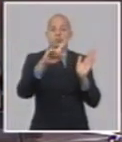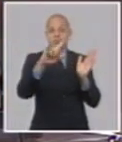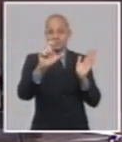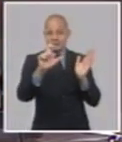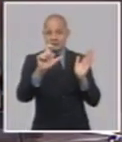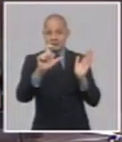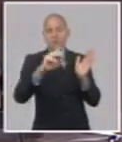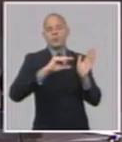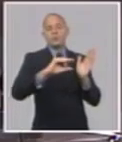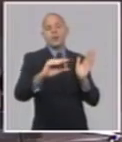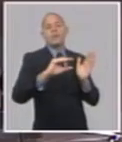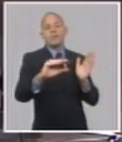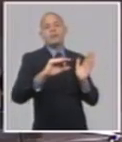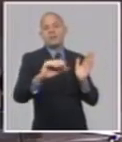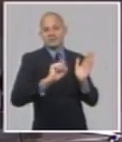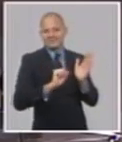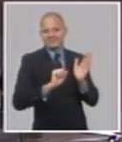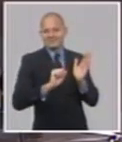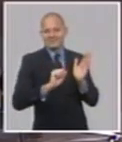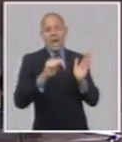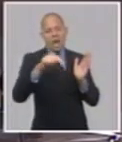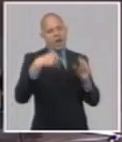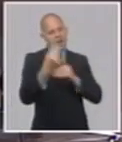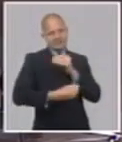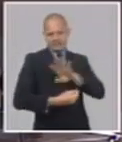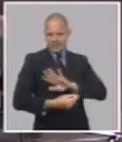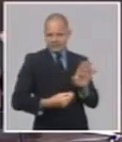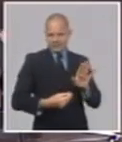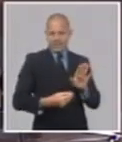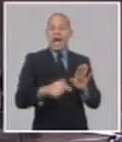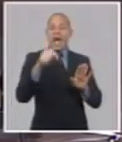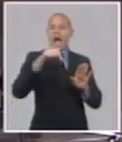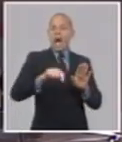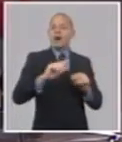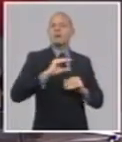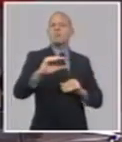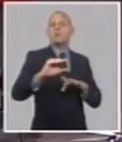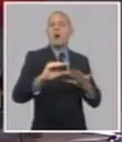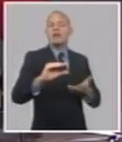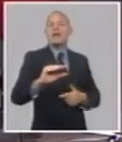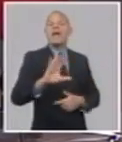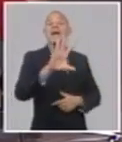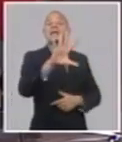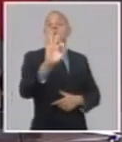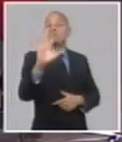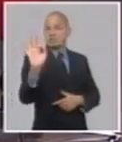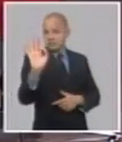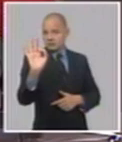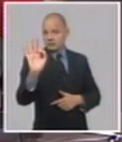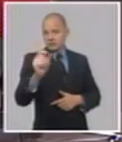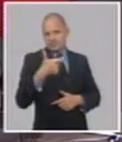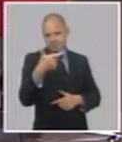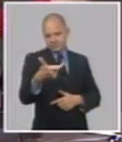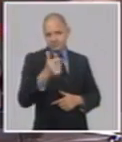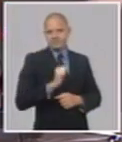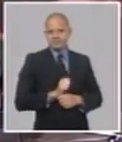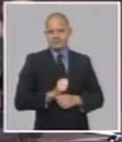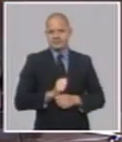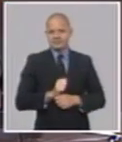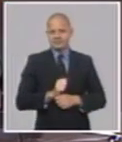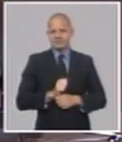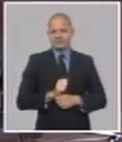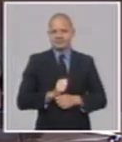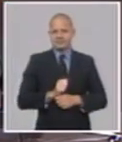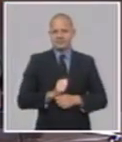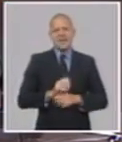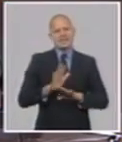500 pesos mensuales a partir de la tasa de cambio vigente con la moneda extranjera, en este caso con el dólar